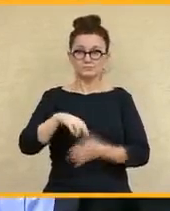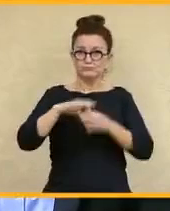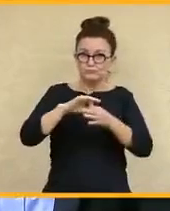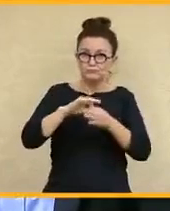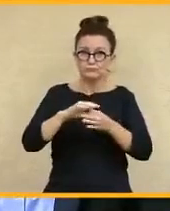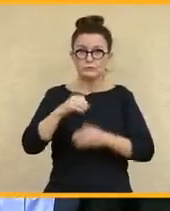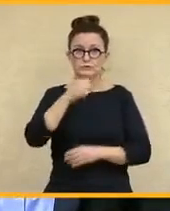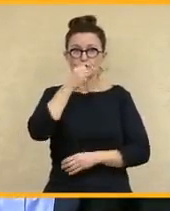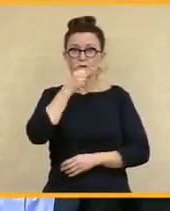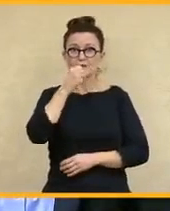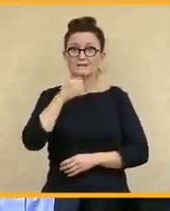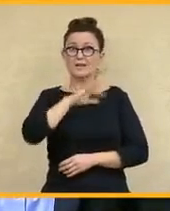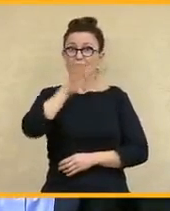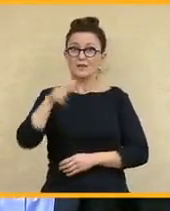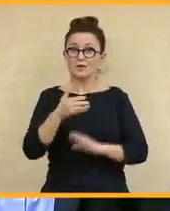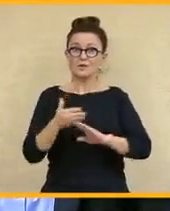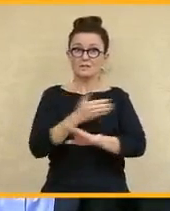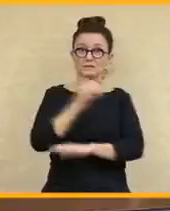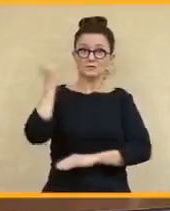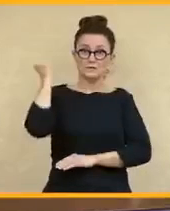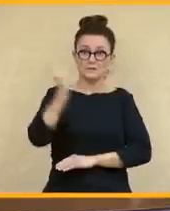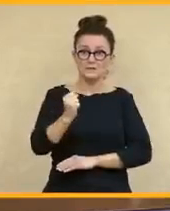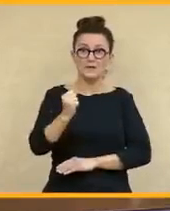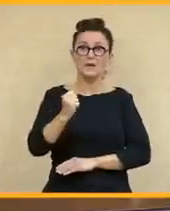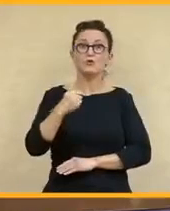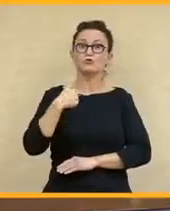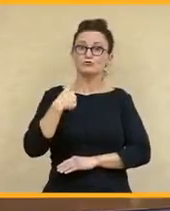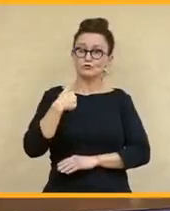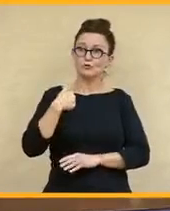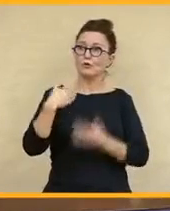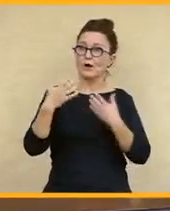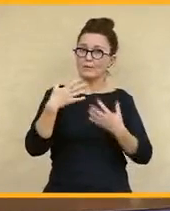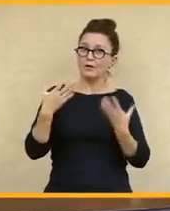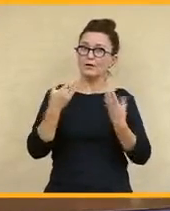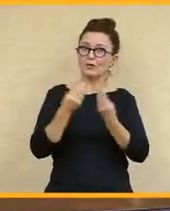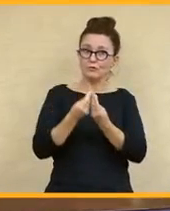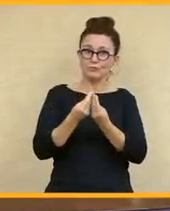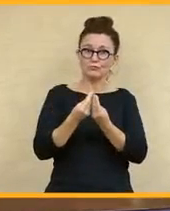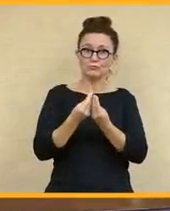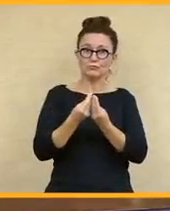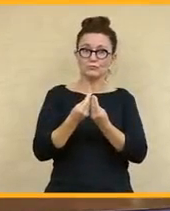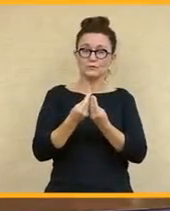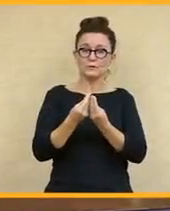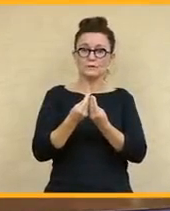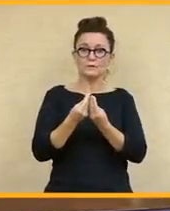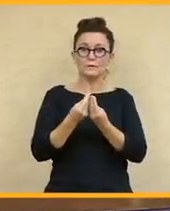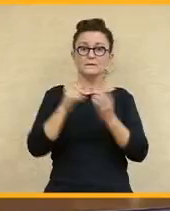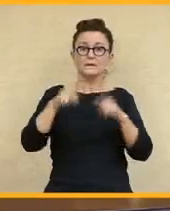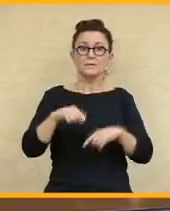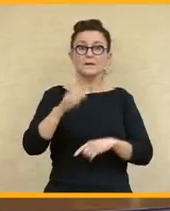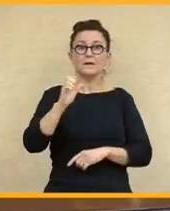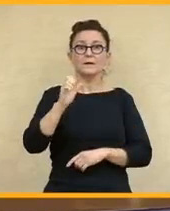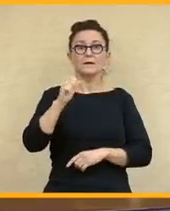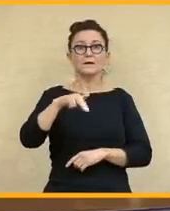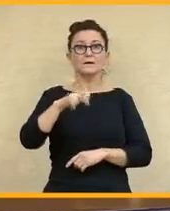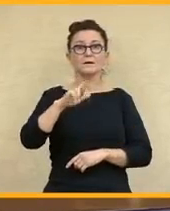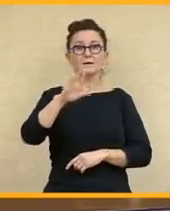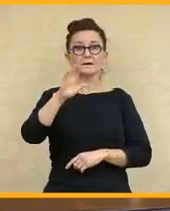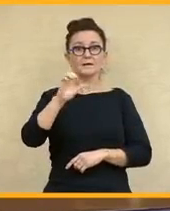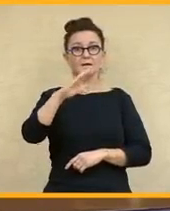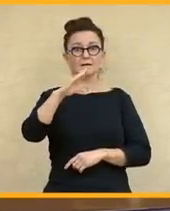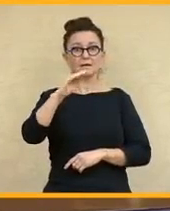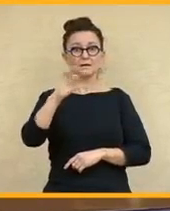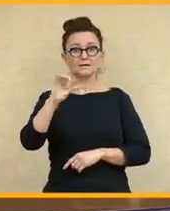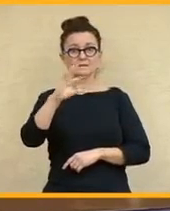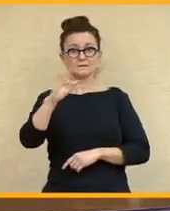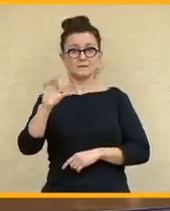con quien hablé cinco horas antes de su asesinato en el garaje de su casa en Barcelona. Podría hablar de Enrique Casas. Fui el primero